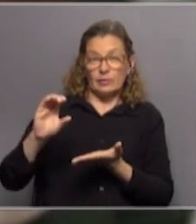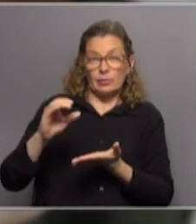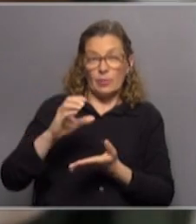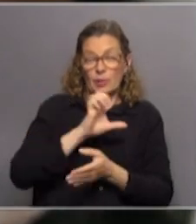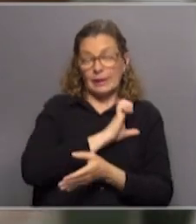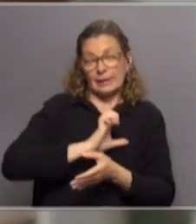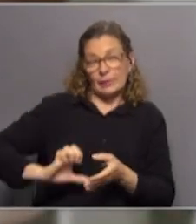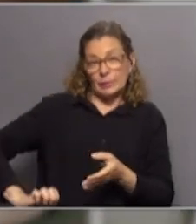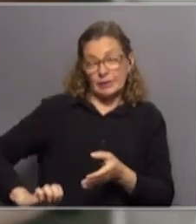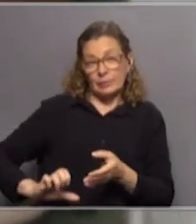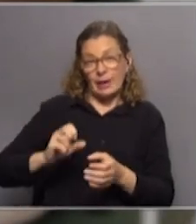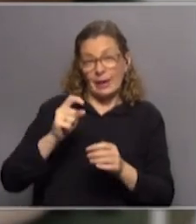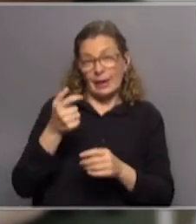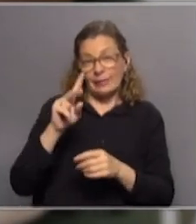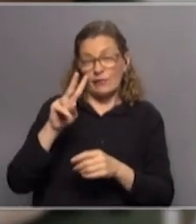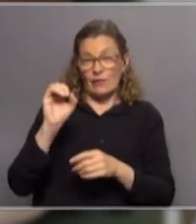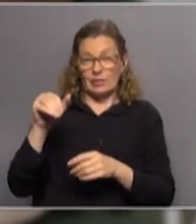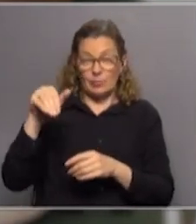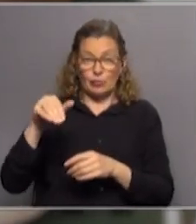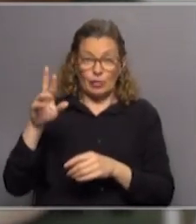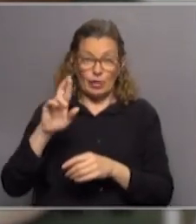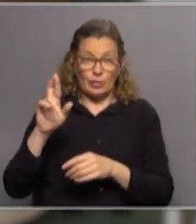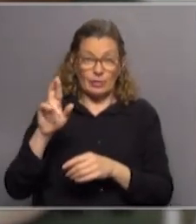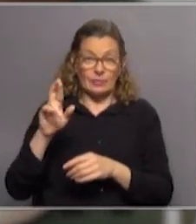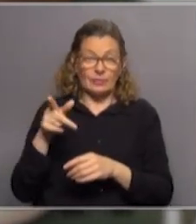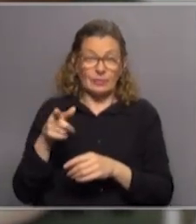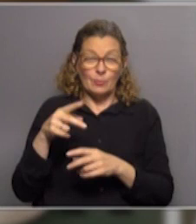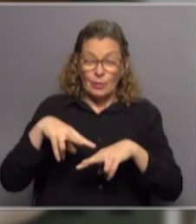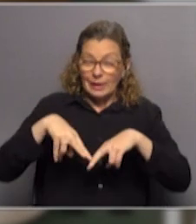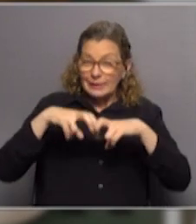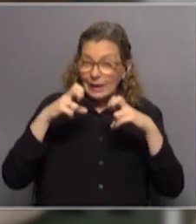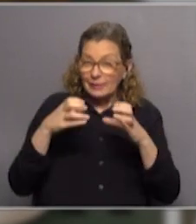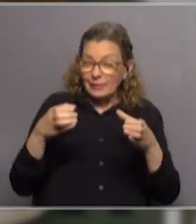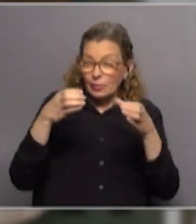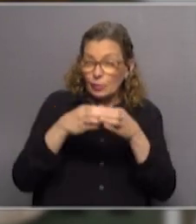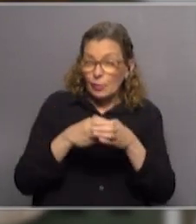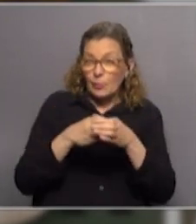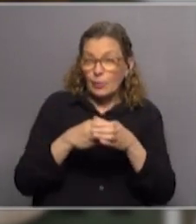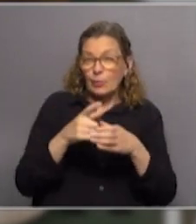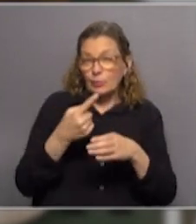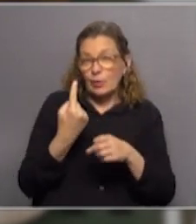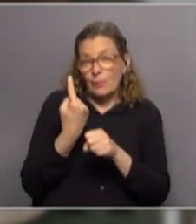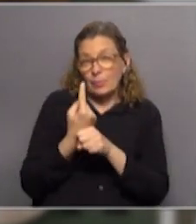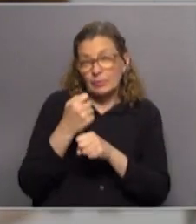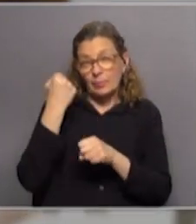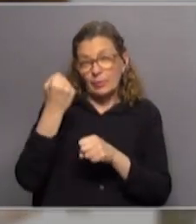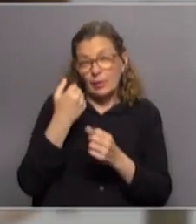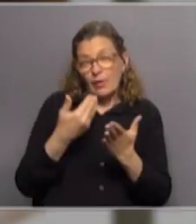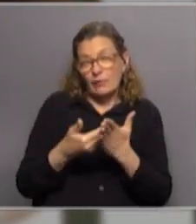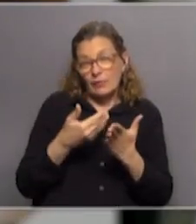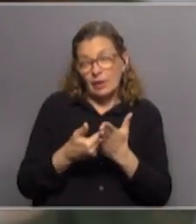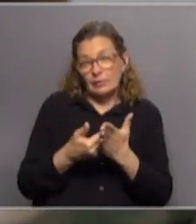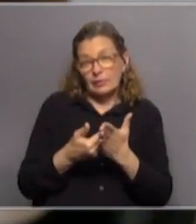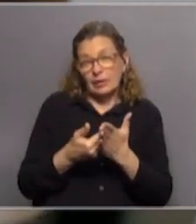el Poder Ejecutivo de casi 20 millones de dólares, en nuestro análisis colectivo quizás una de las causas principales fue la ausencia